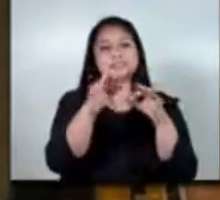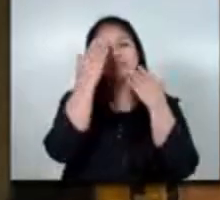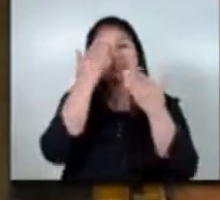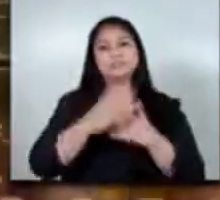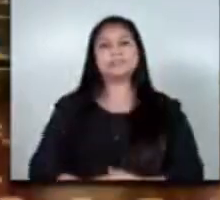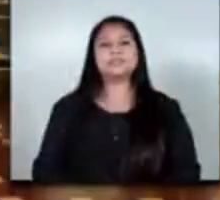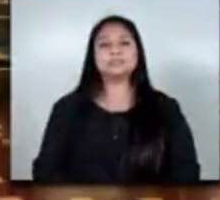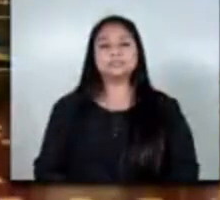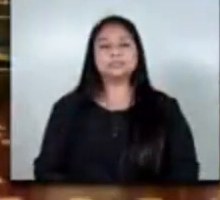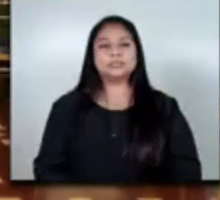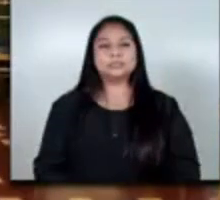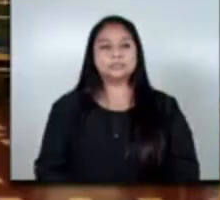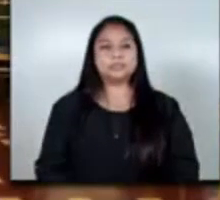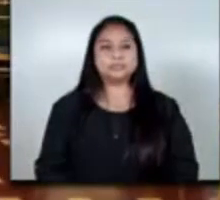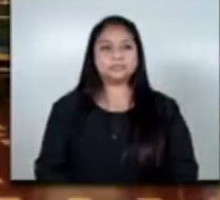gracias